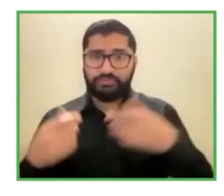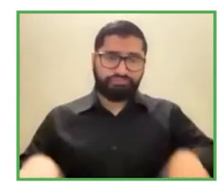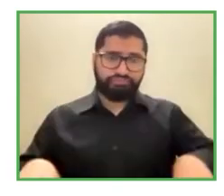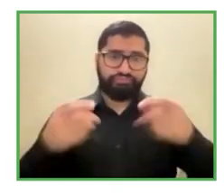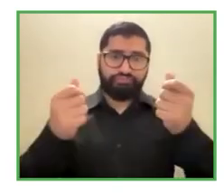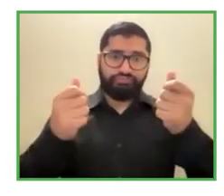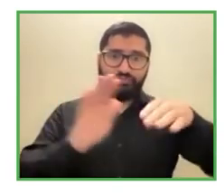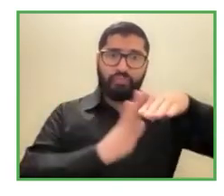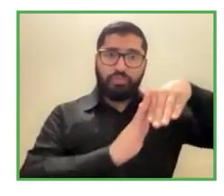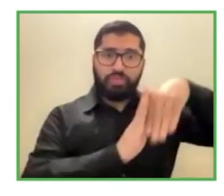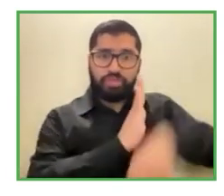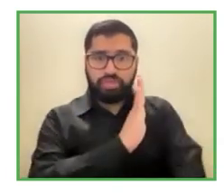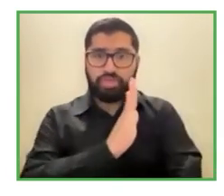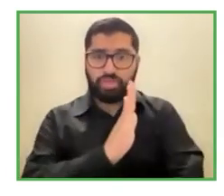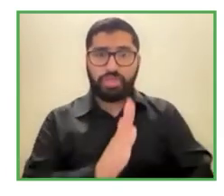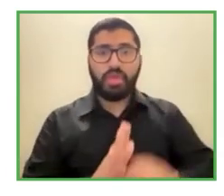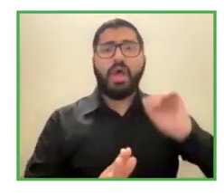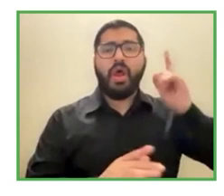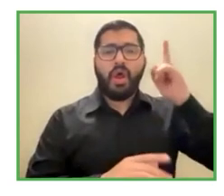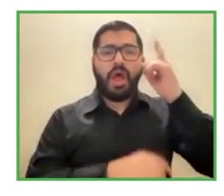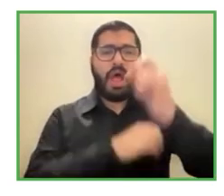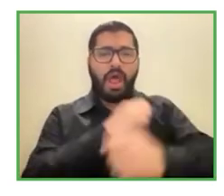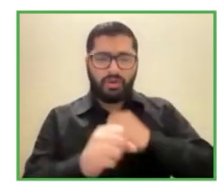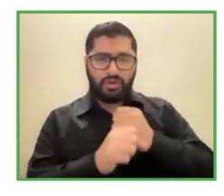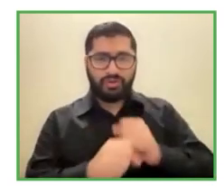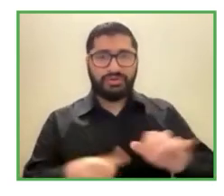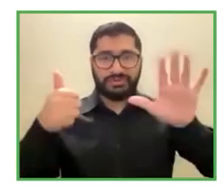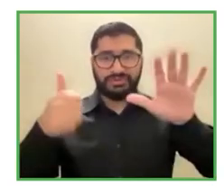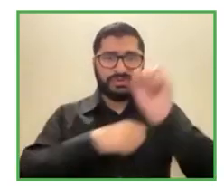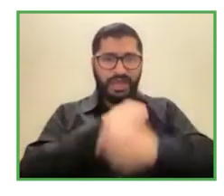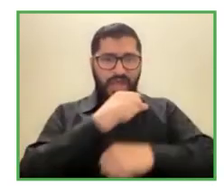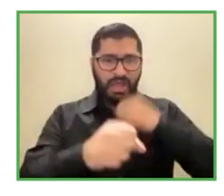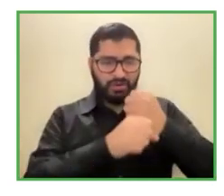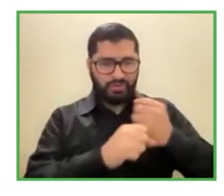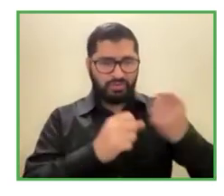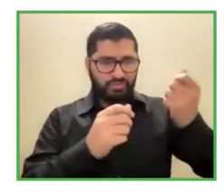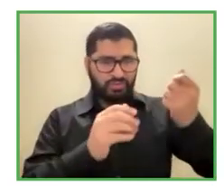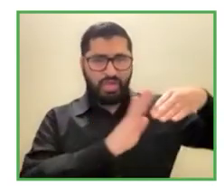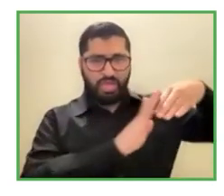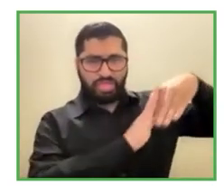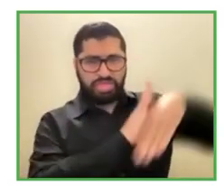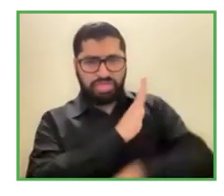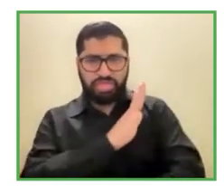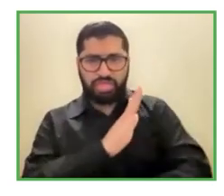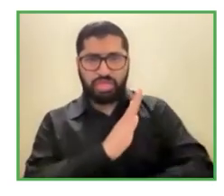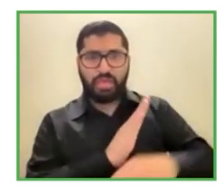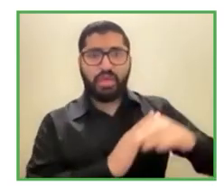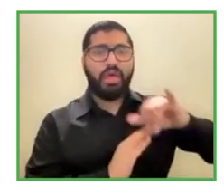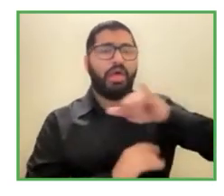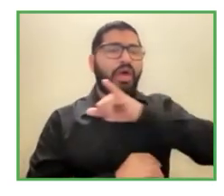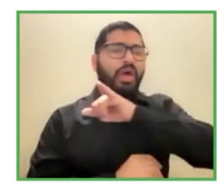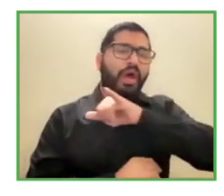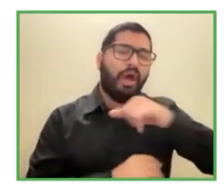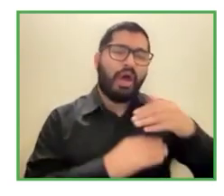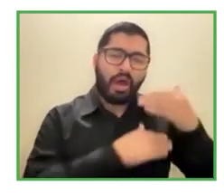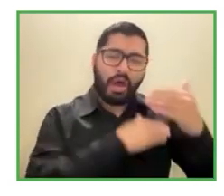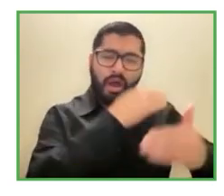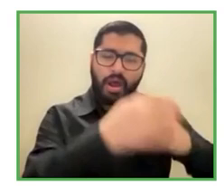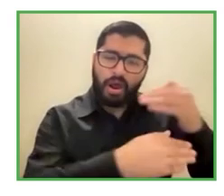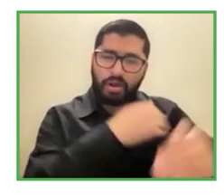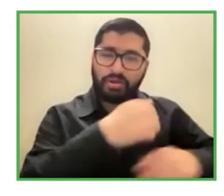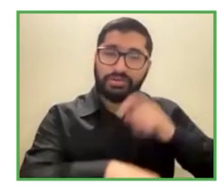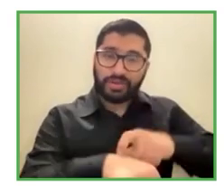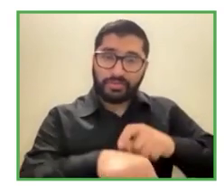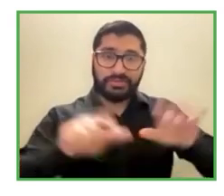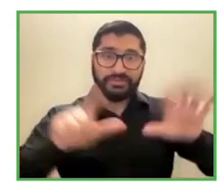en el año número siete comenzamos a nivelarnos así que en muchos momentos en el tiempo realmente nos sentimos acrapados y por supuesto